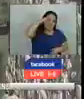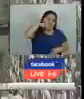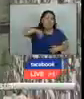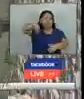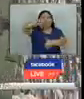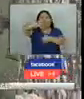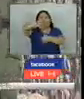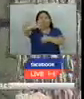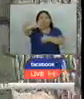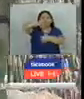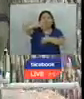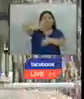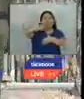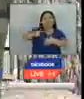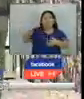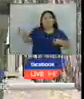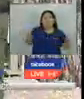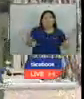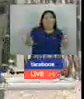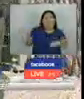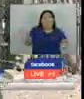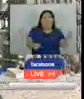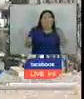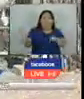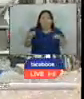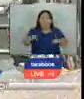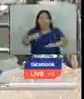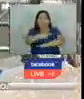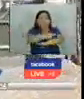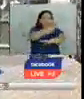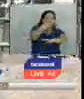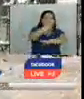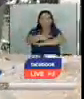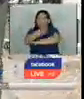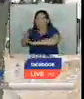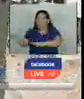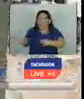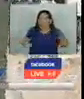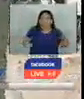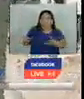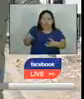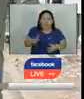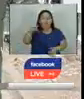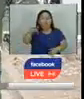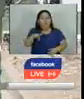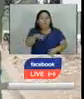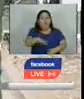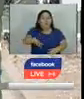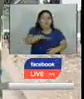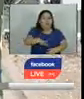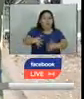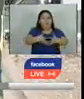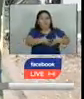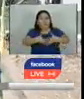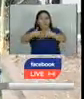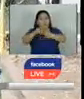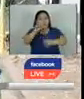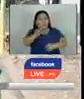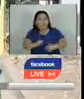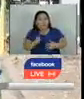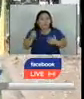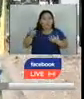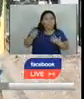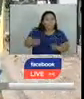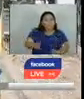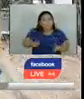Suramérica han llegado en las últimas horas a las principales fronteras del sur, de acá de los Estados Unidos, con la esperanza de